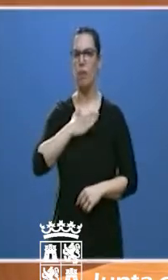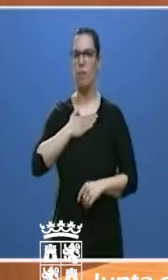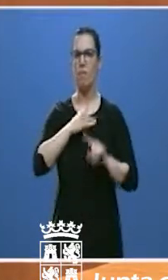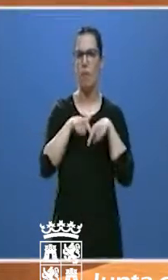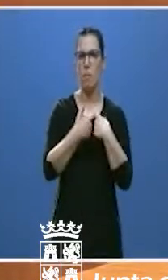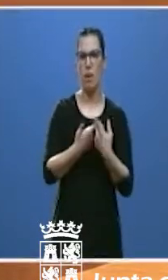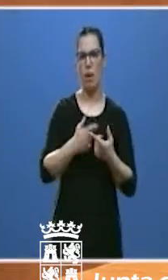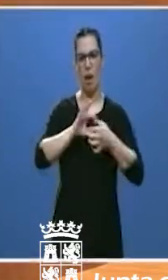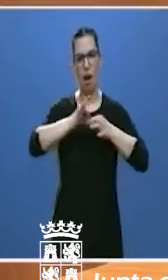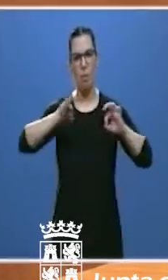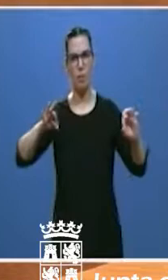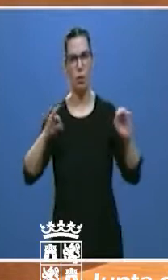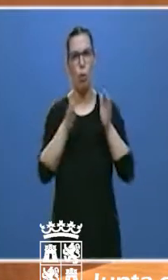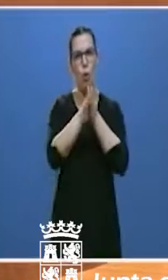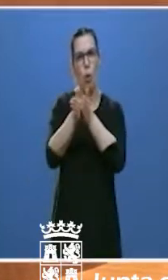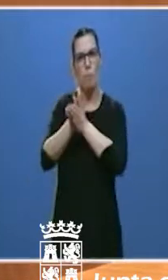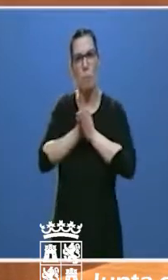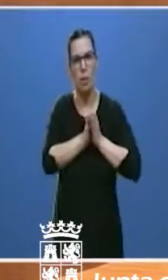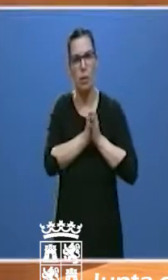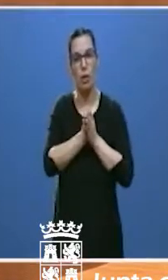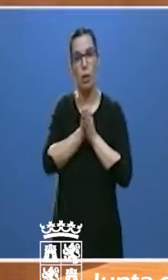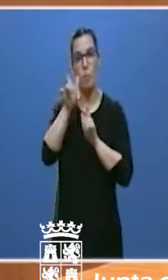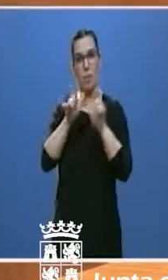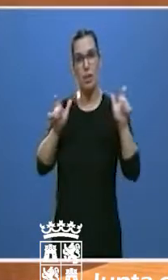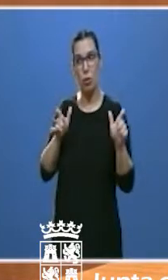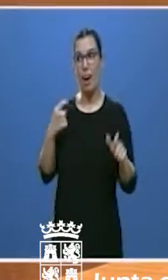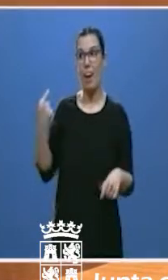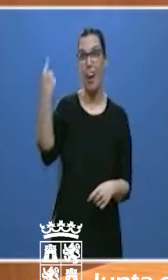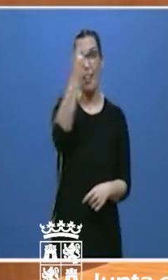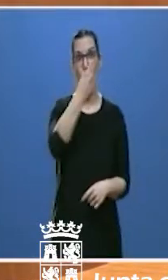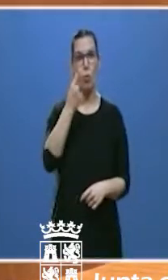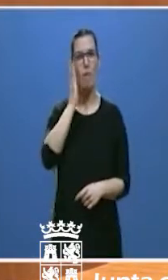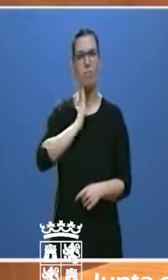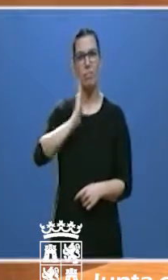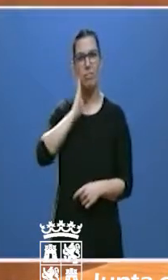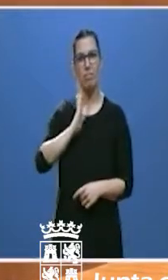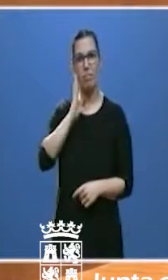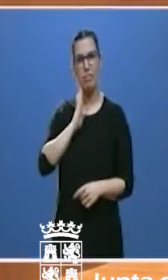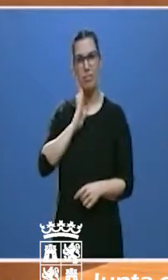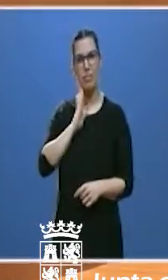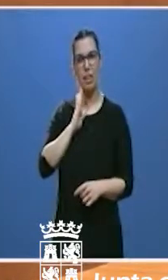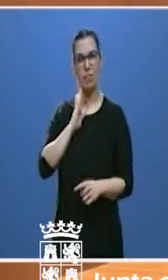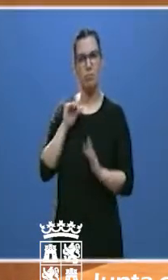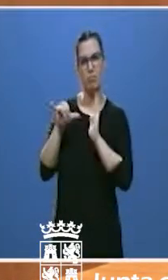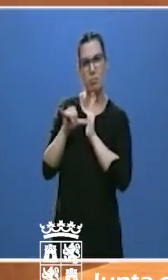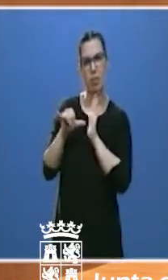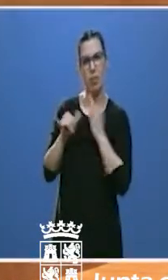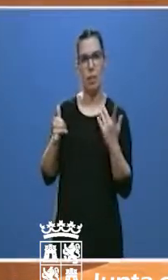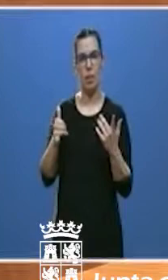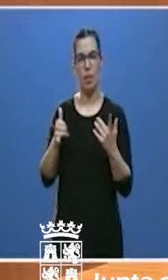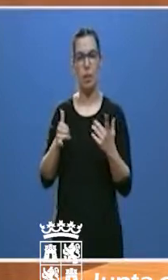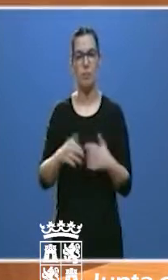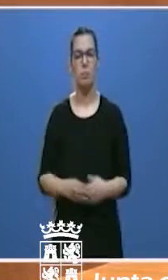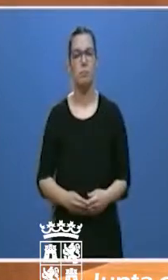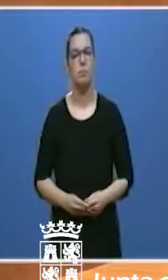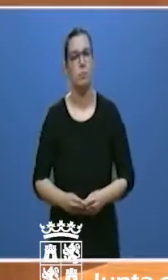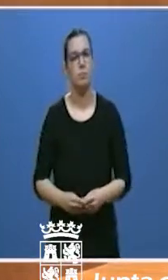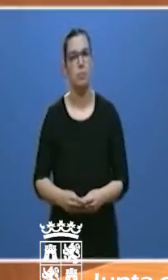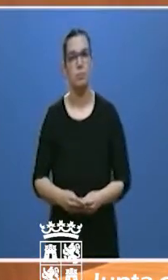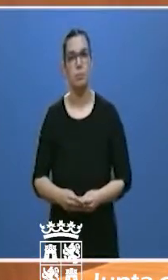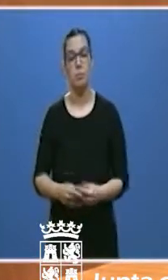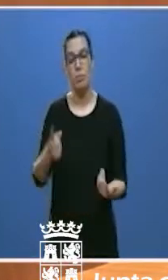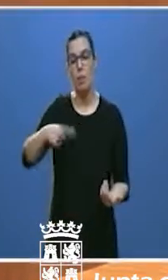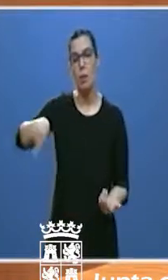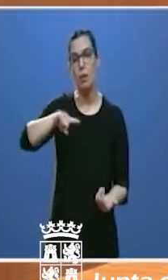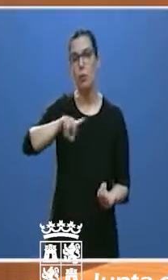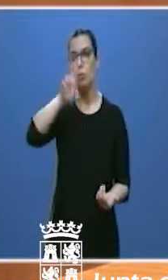compañeros, personas cercanas a cada uno de los que estamos aquí, a cada uno de nosotros en mayor o menor medida. Son